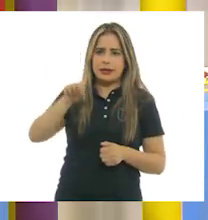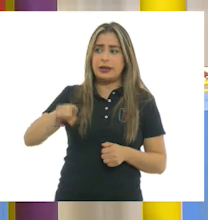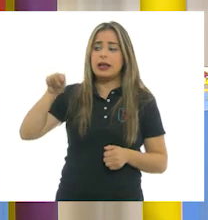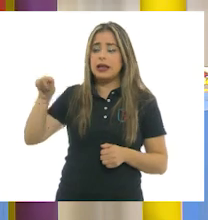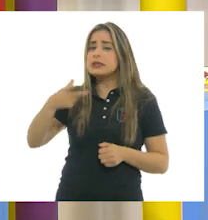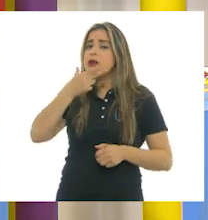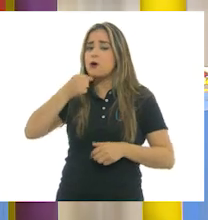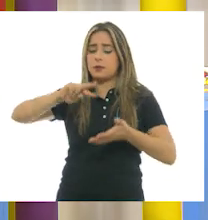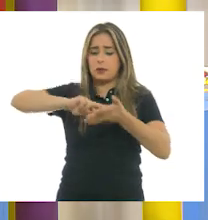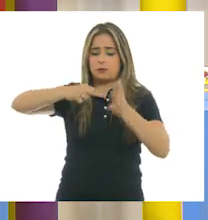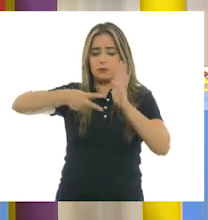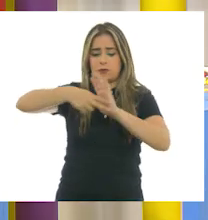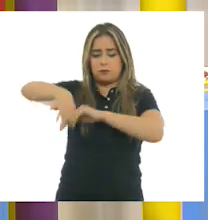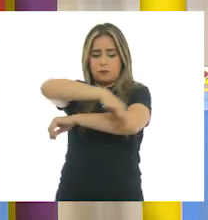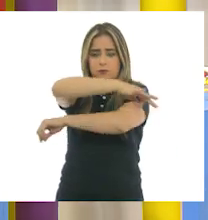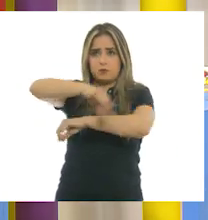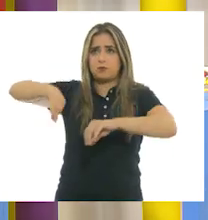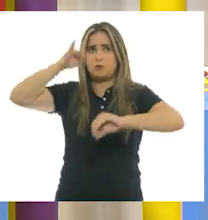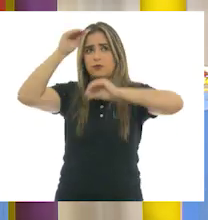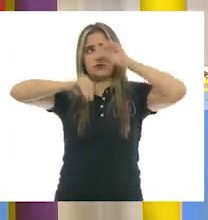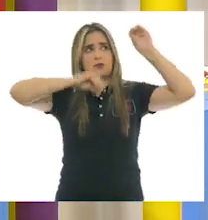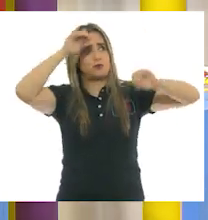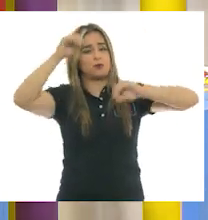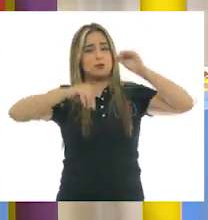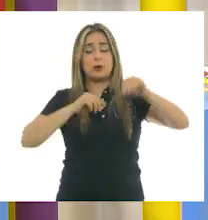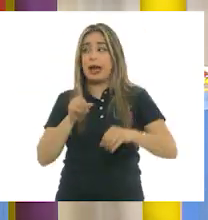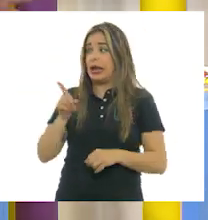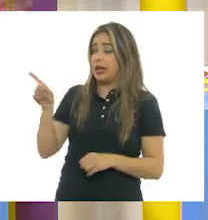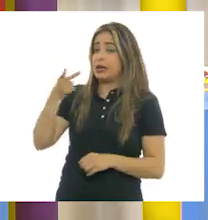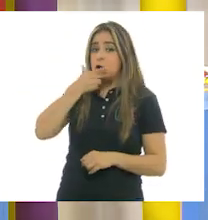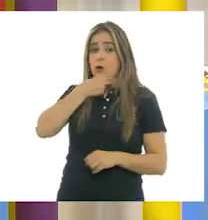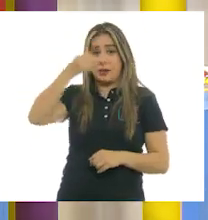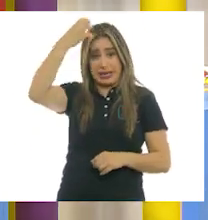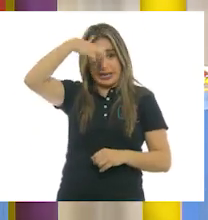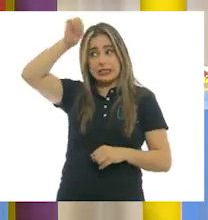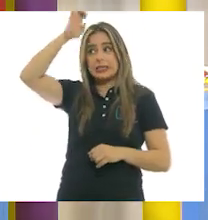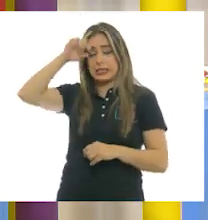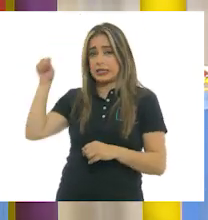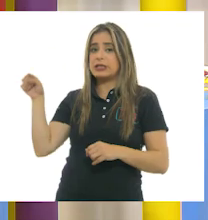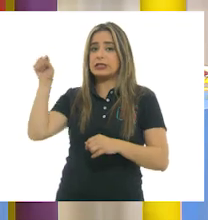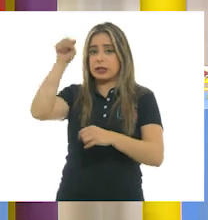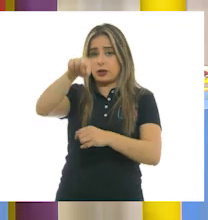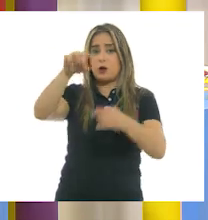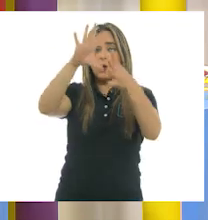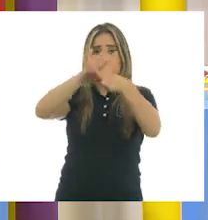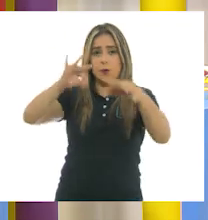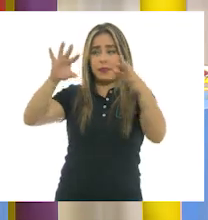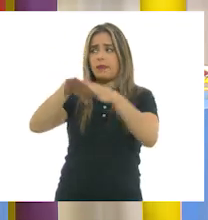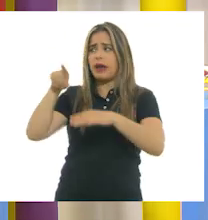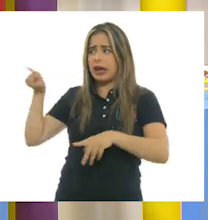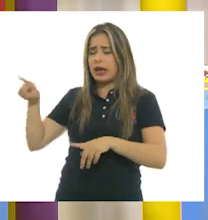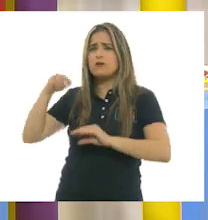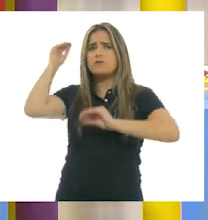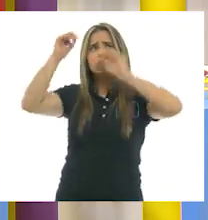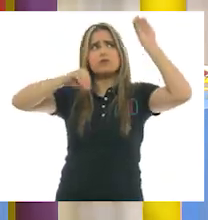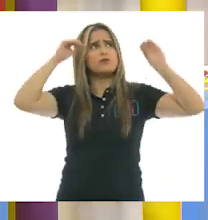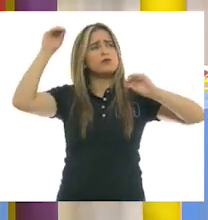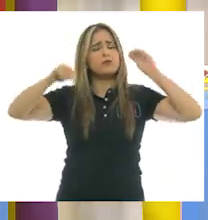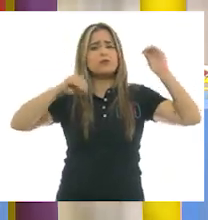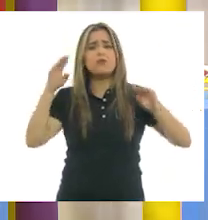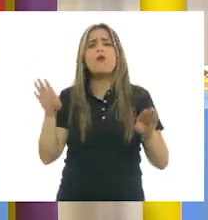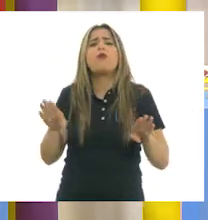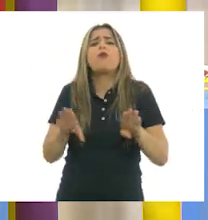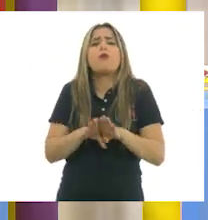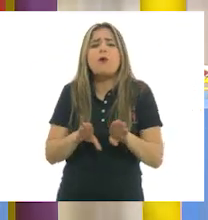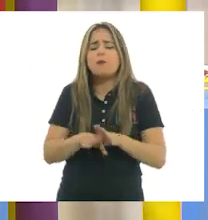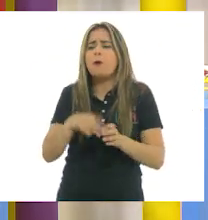escenógrafo, que justamente nos va a hablar sobre cómo él, en su profesión de escenógrafo, se basa